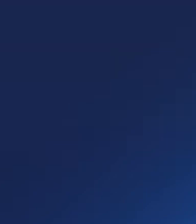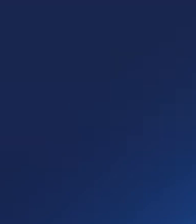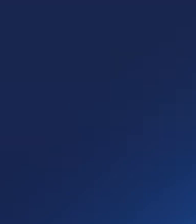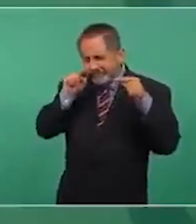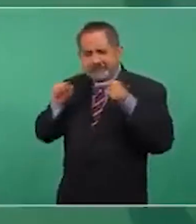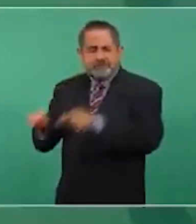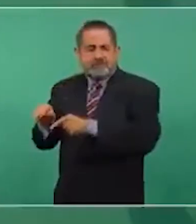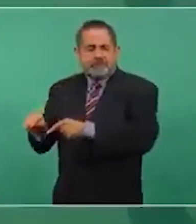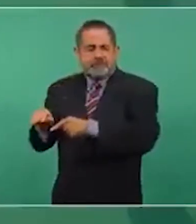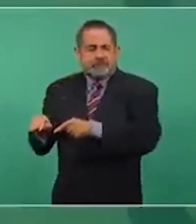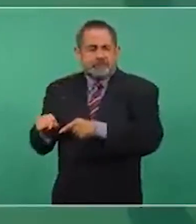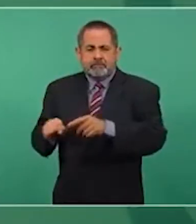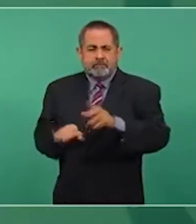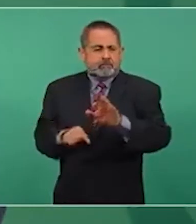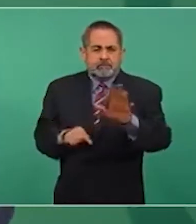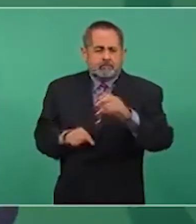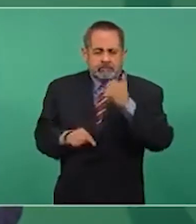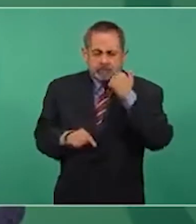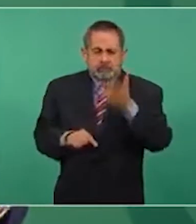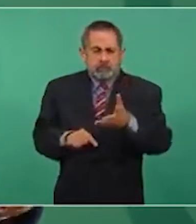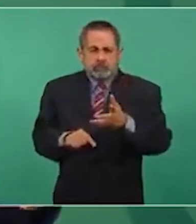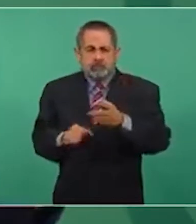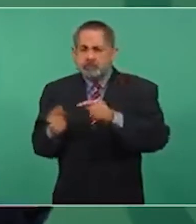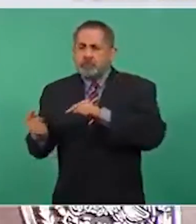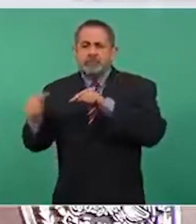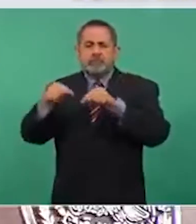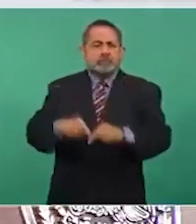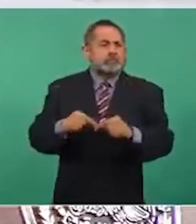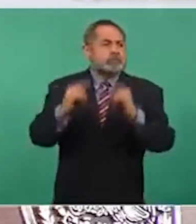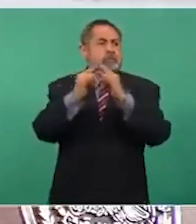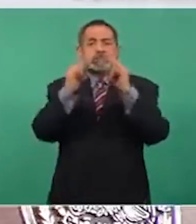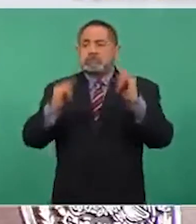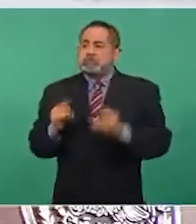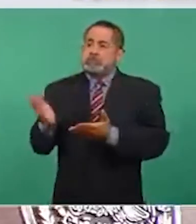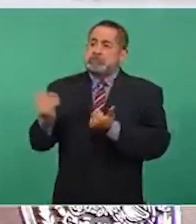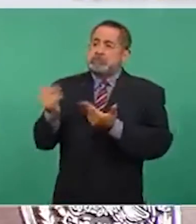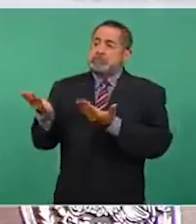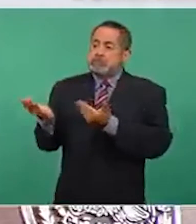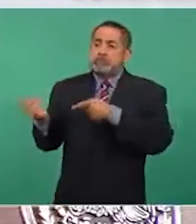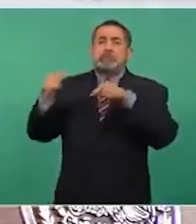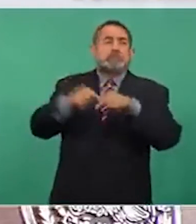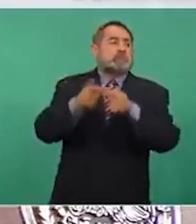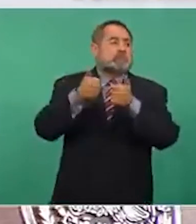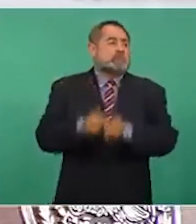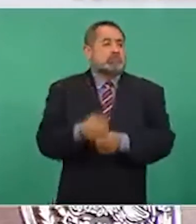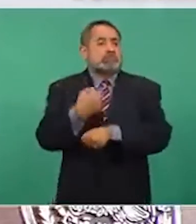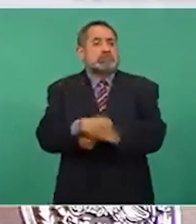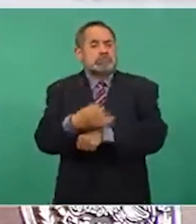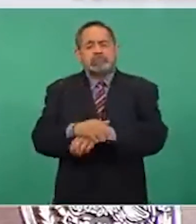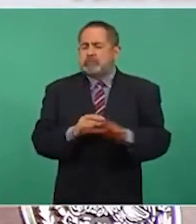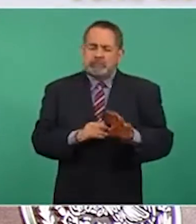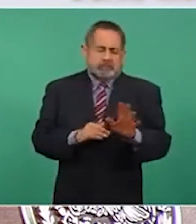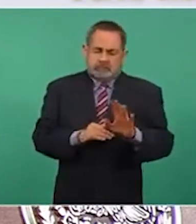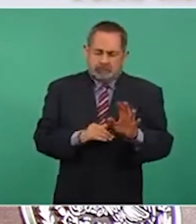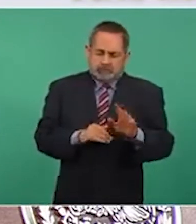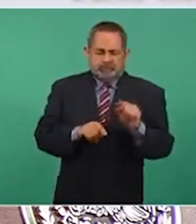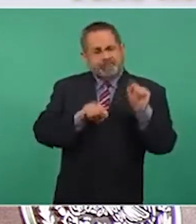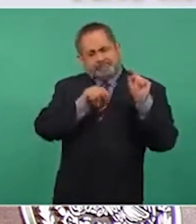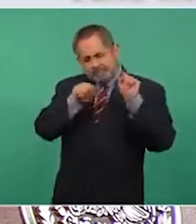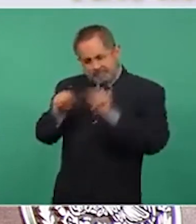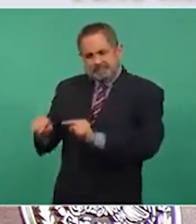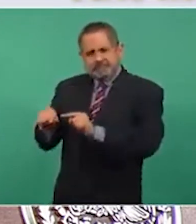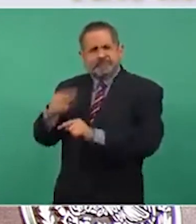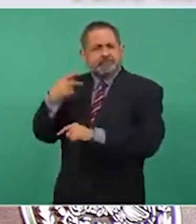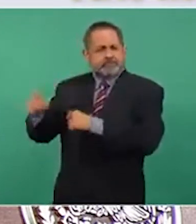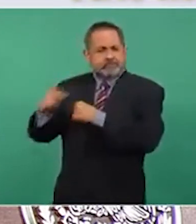No queremos que México sea un campamento de migrantes, queremos que se atienda